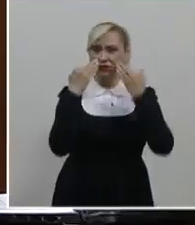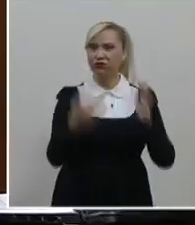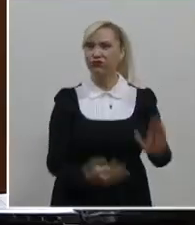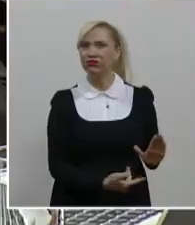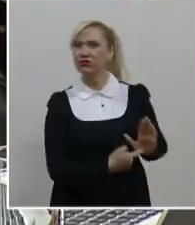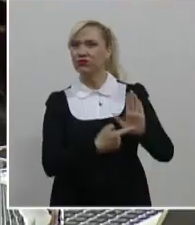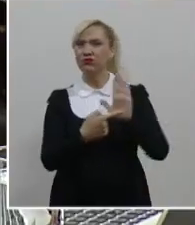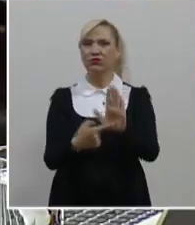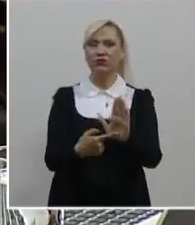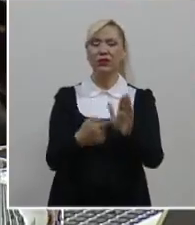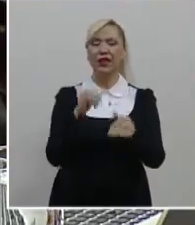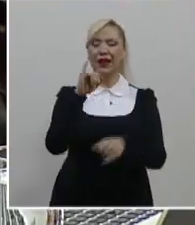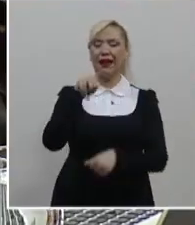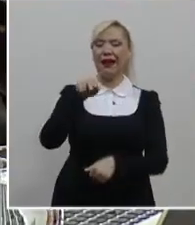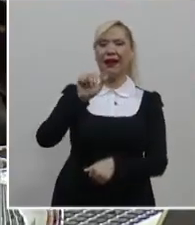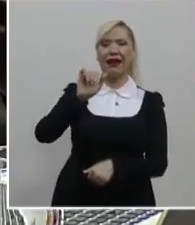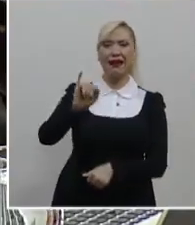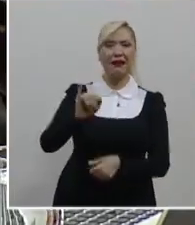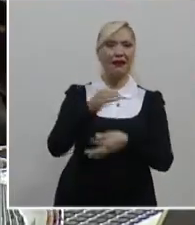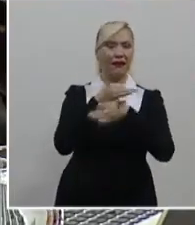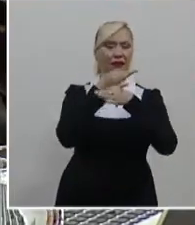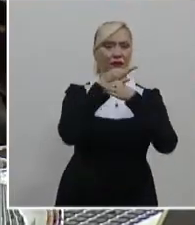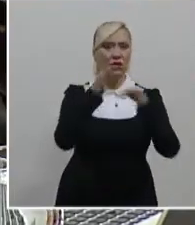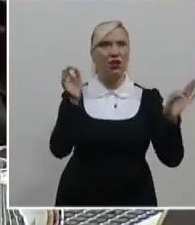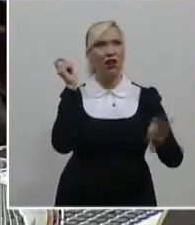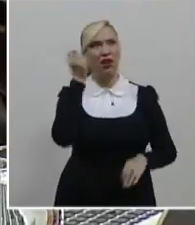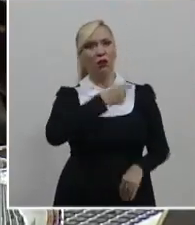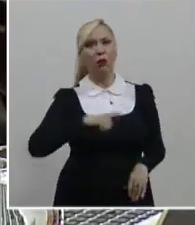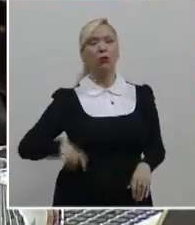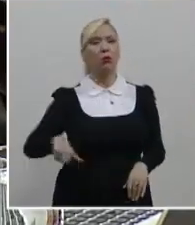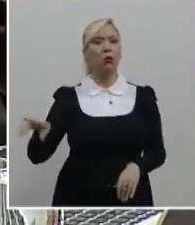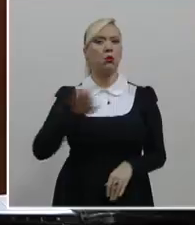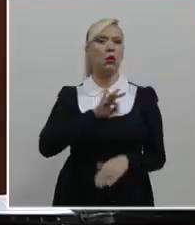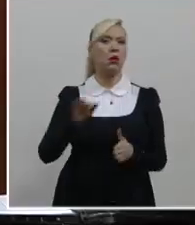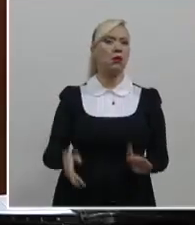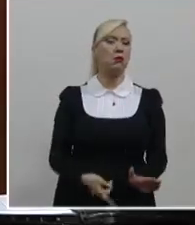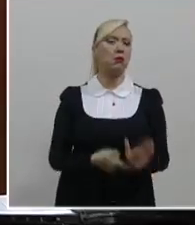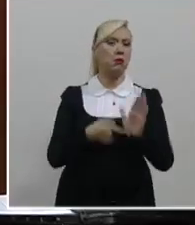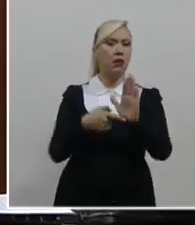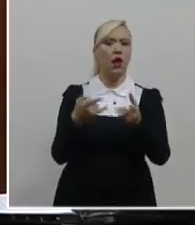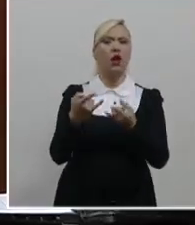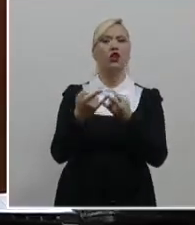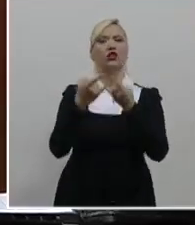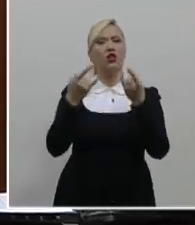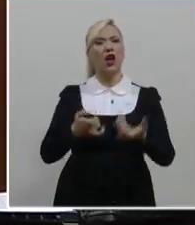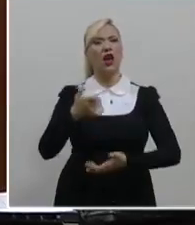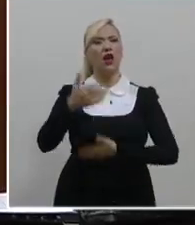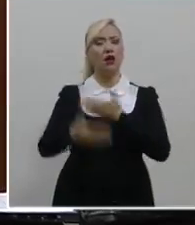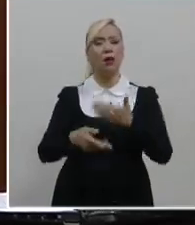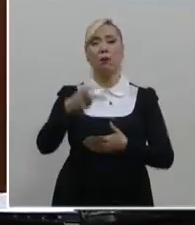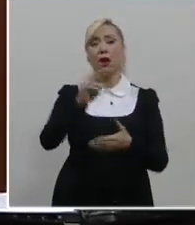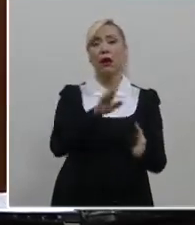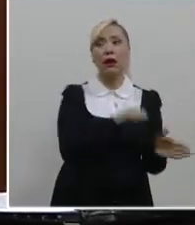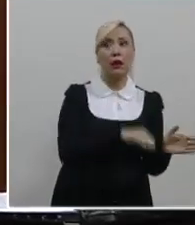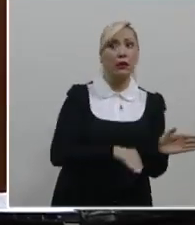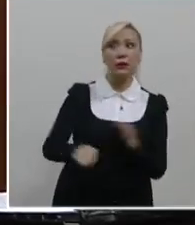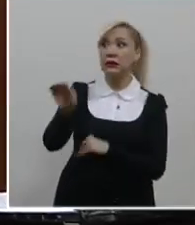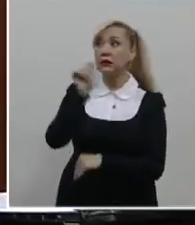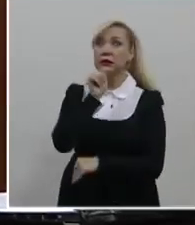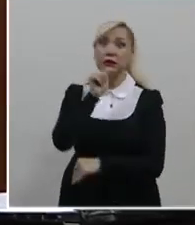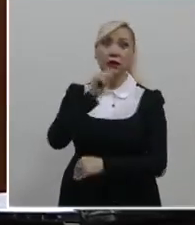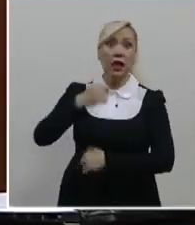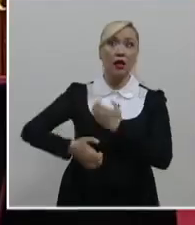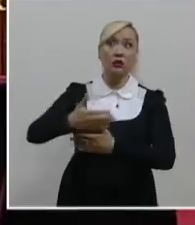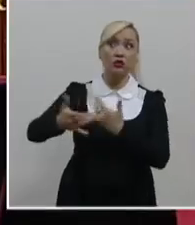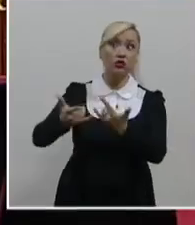permitiera el acceso a la información de documentos con valores históricos que no hayan sido transferidos a un archivo histórico y que contengan datos